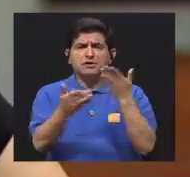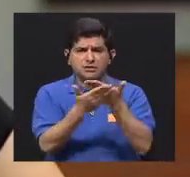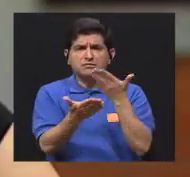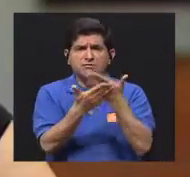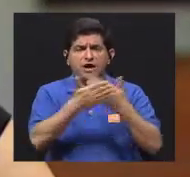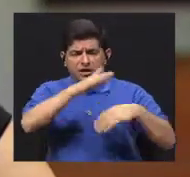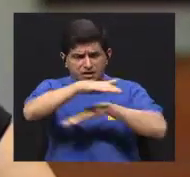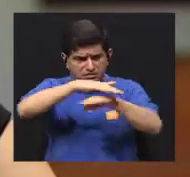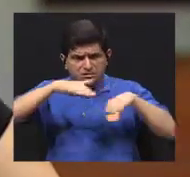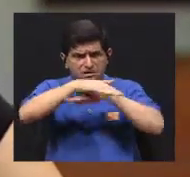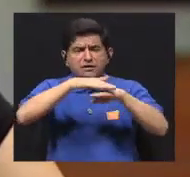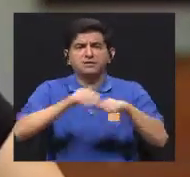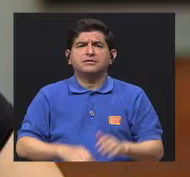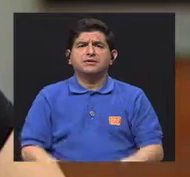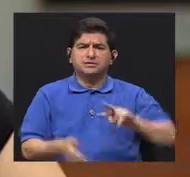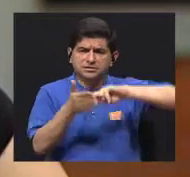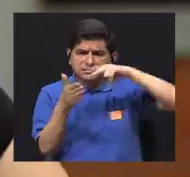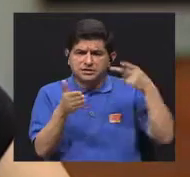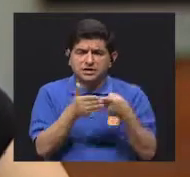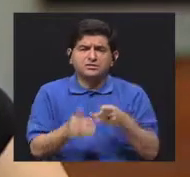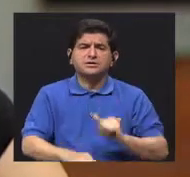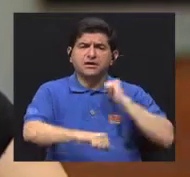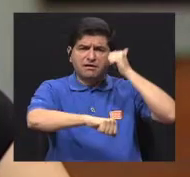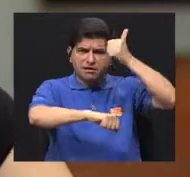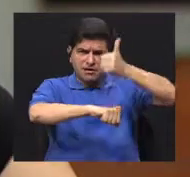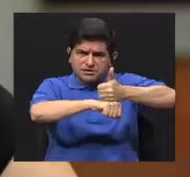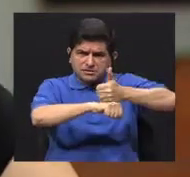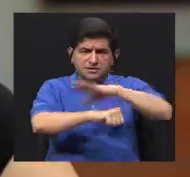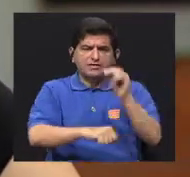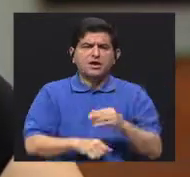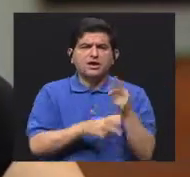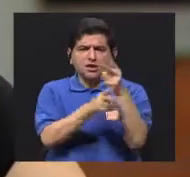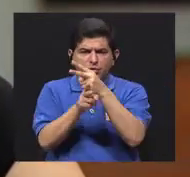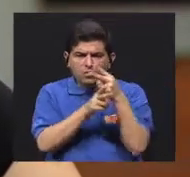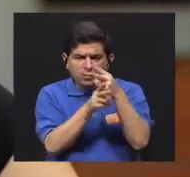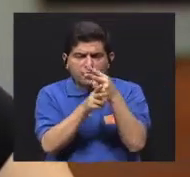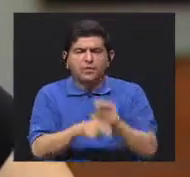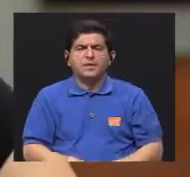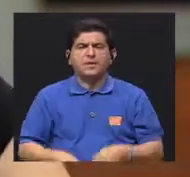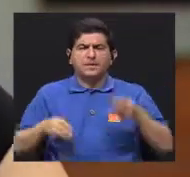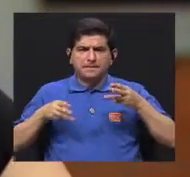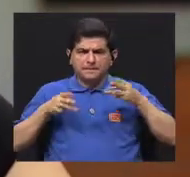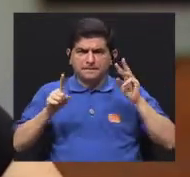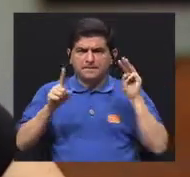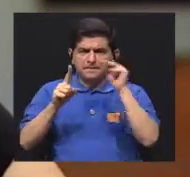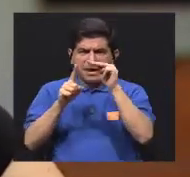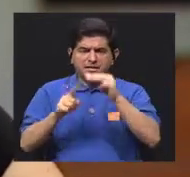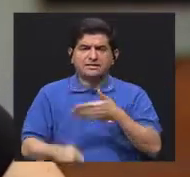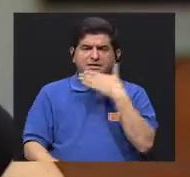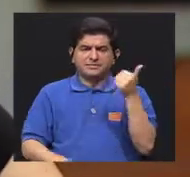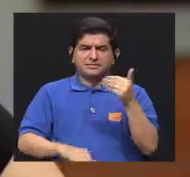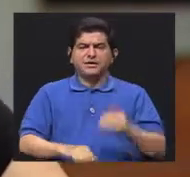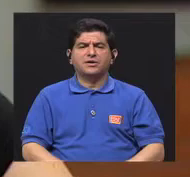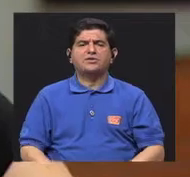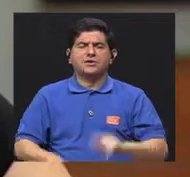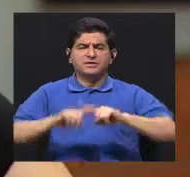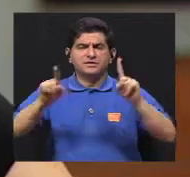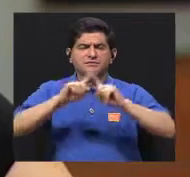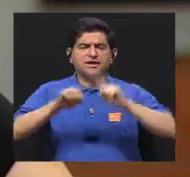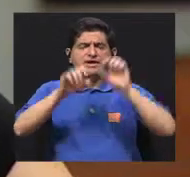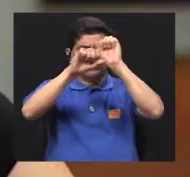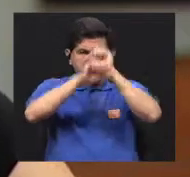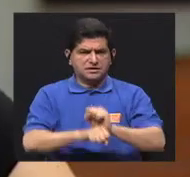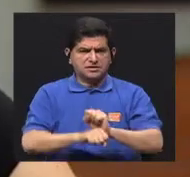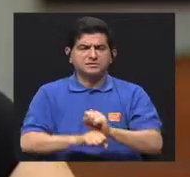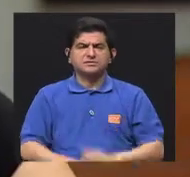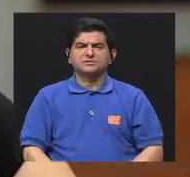evidencia que sustenta lo que es el establecimiento y monitoreo de metas para el mejoramiento de hábitos. Entonces, no es